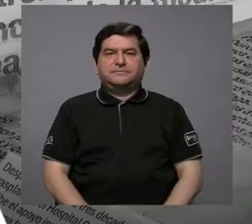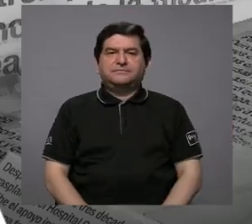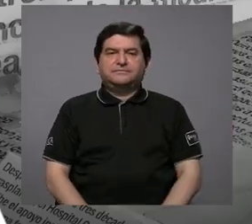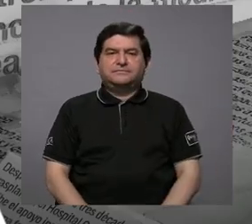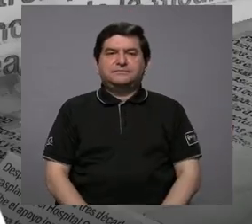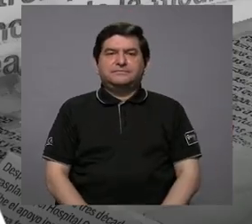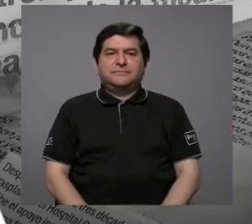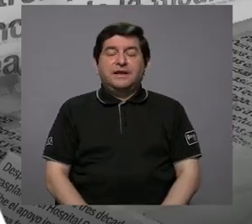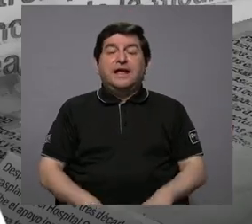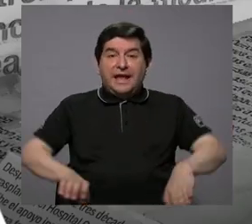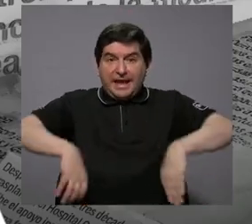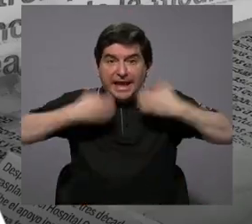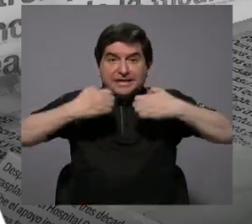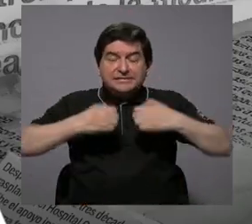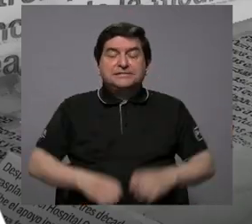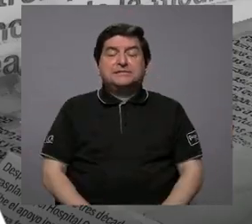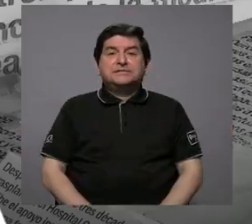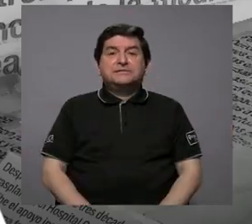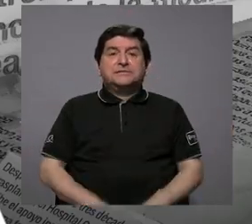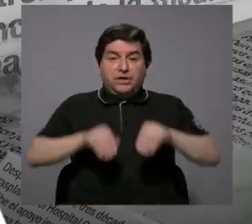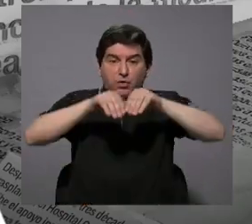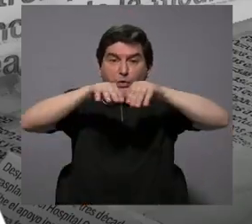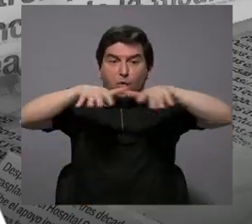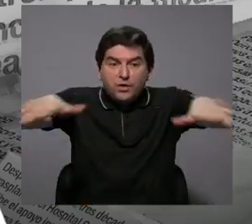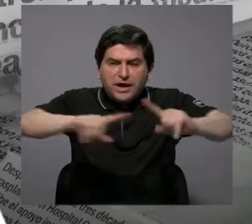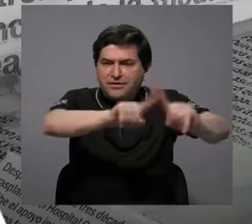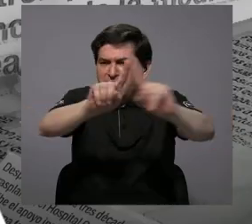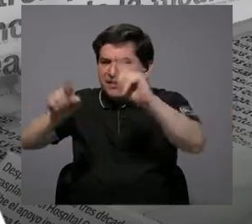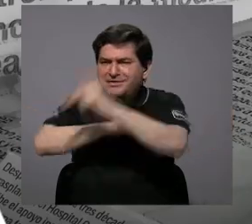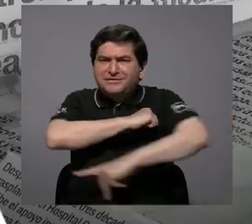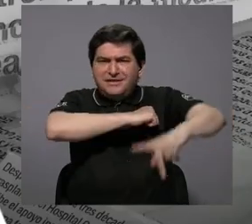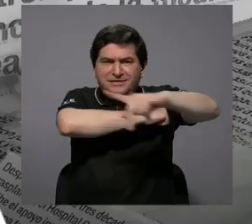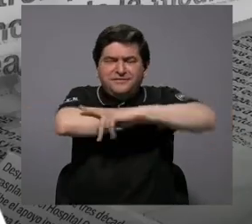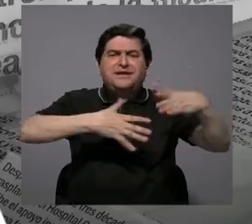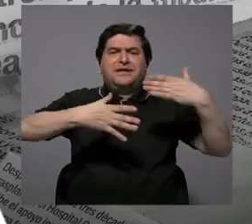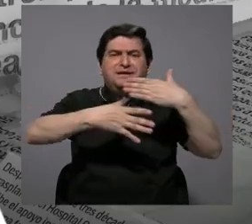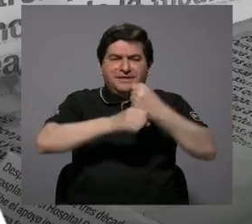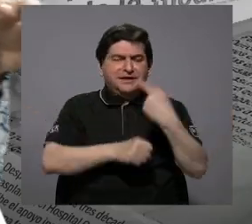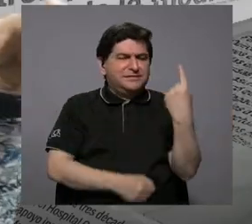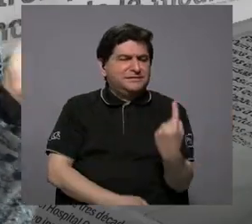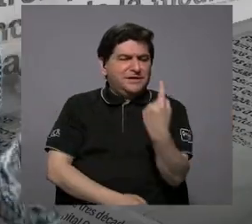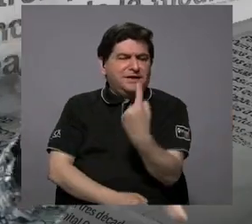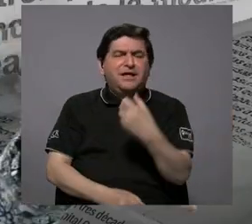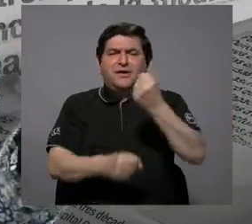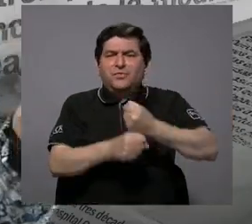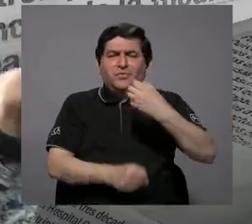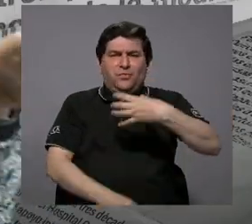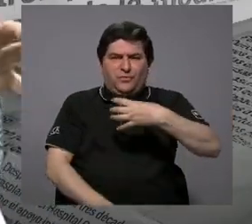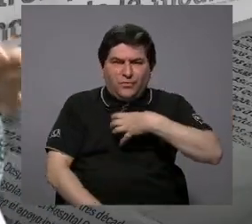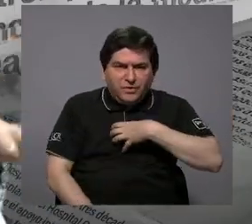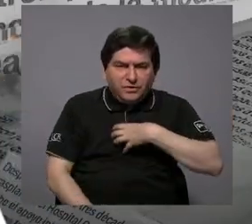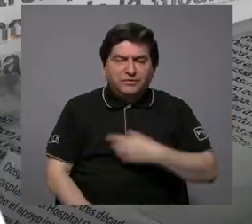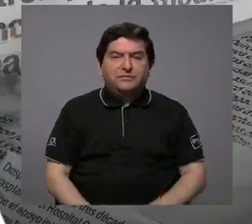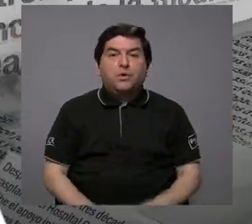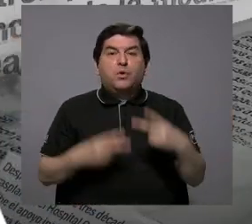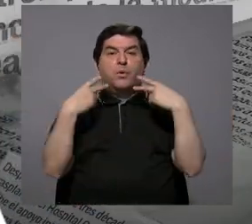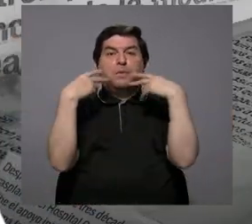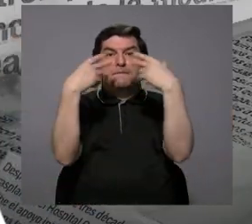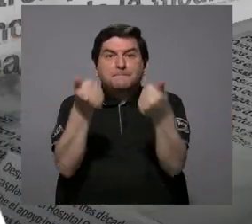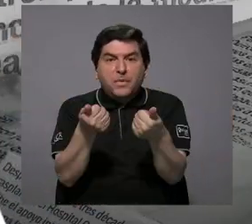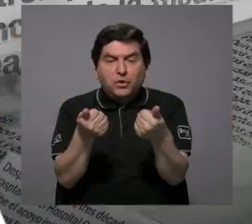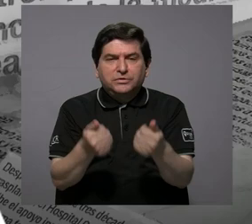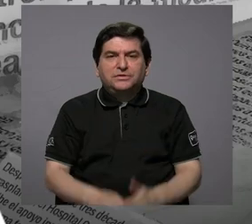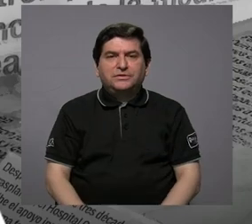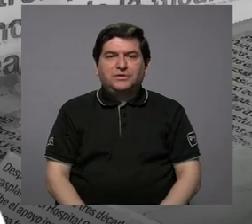bueno, tenemos como toda una red, Ecuador, de diferentes países que están haciendo cada uno sus esfuerzos y que pronto justamente